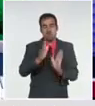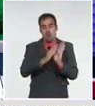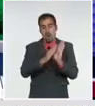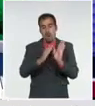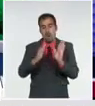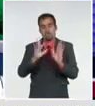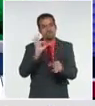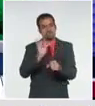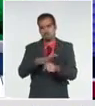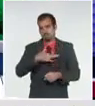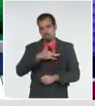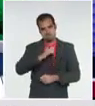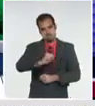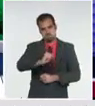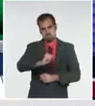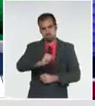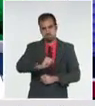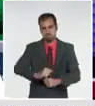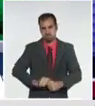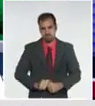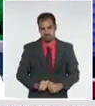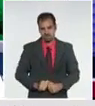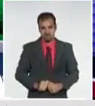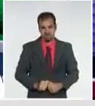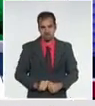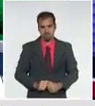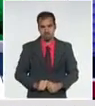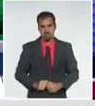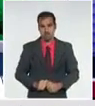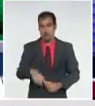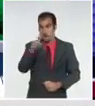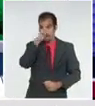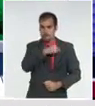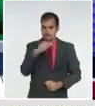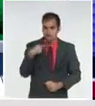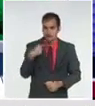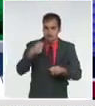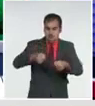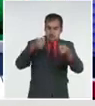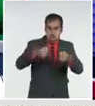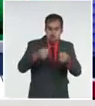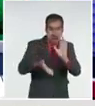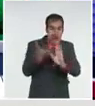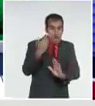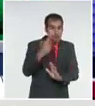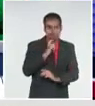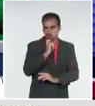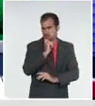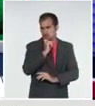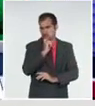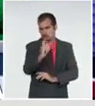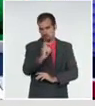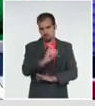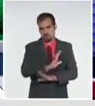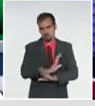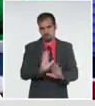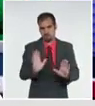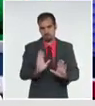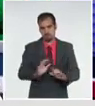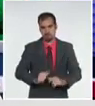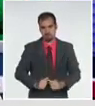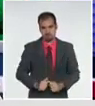parada cardíaca en asistoria, de la cual no fue posible su reanimación y lamentablemente fallece.